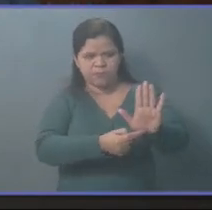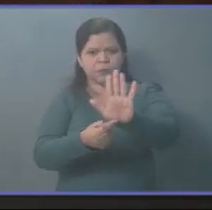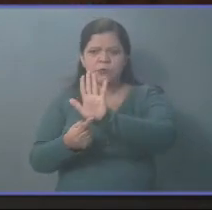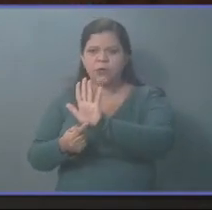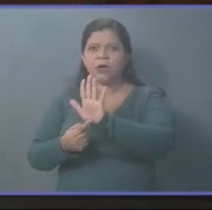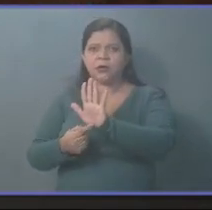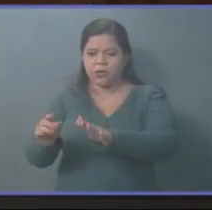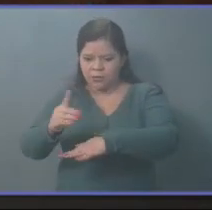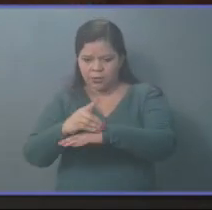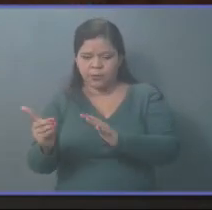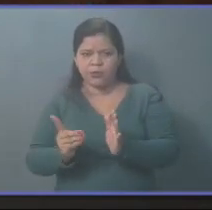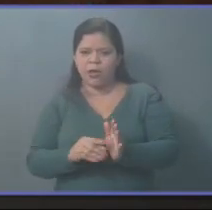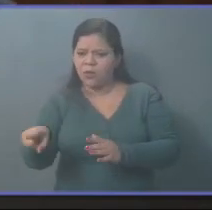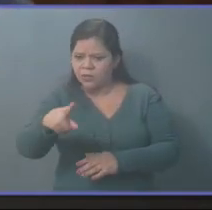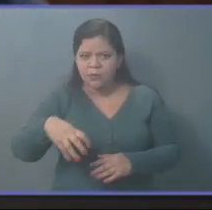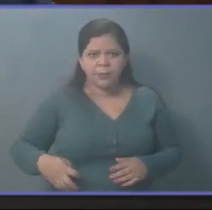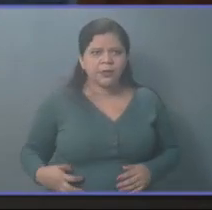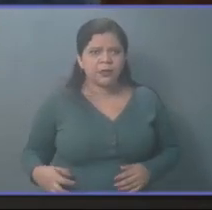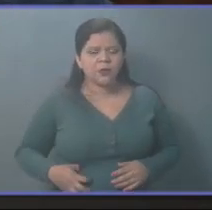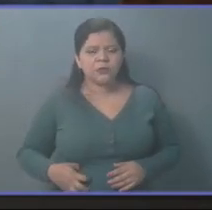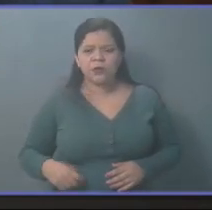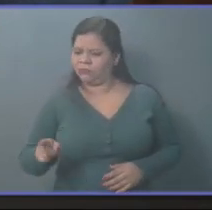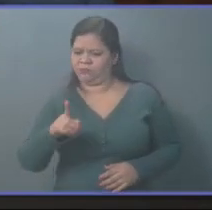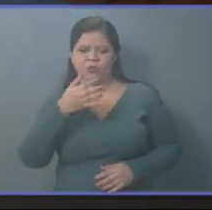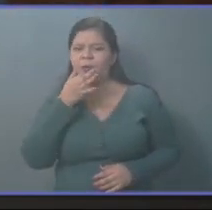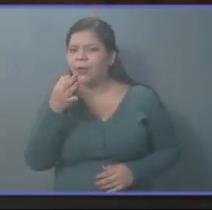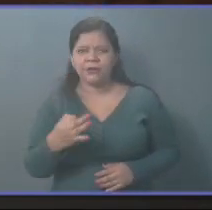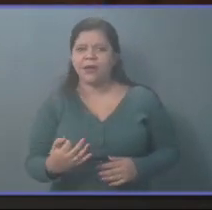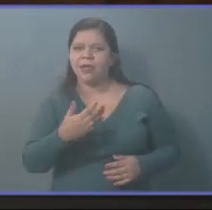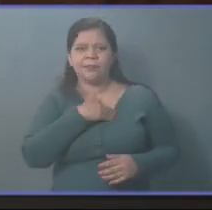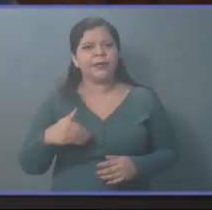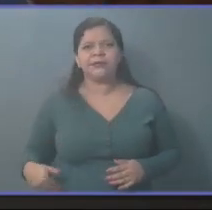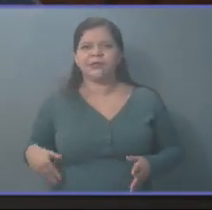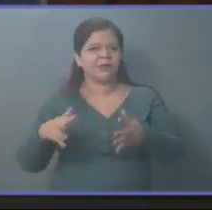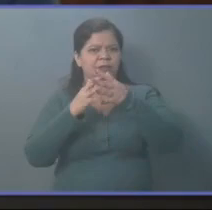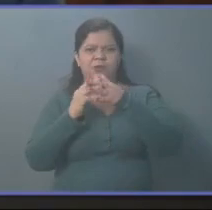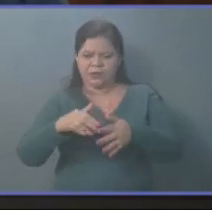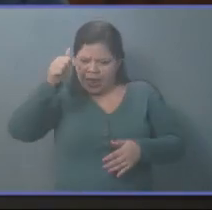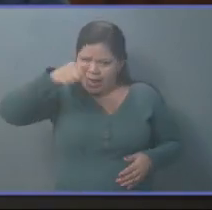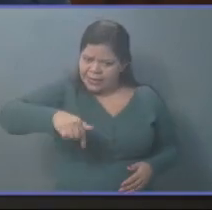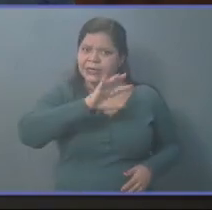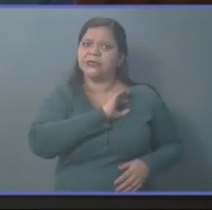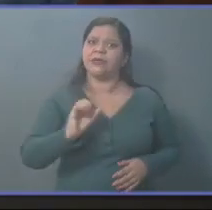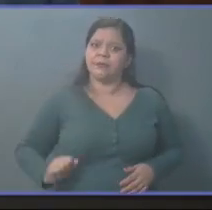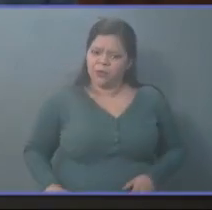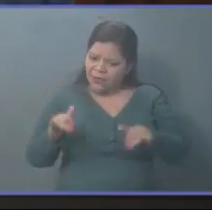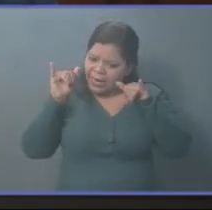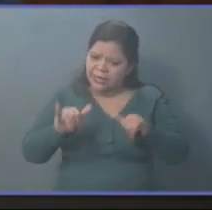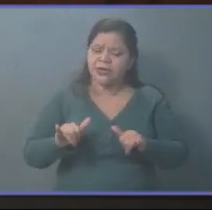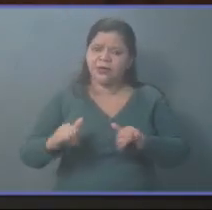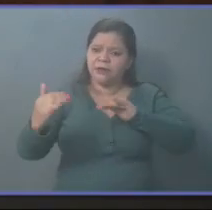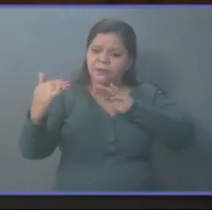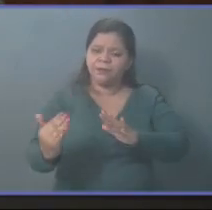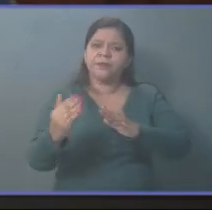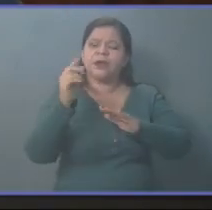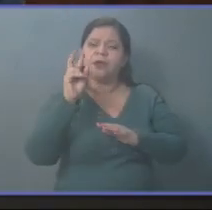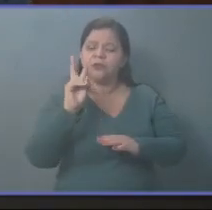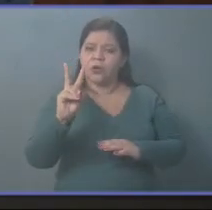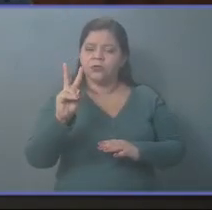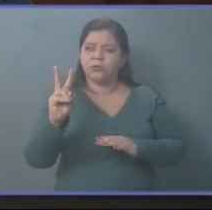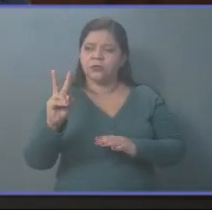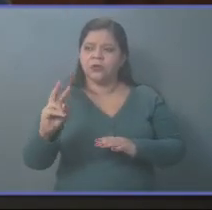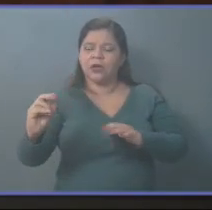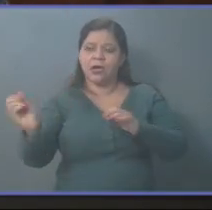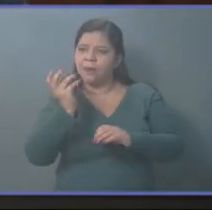a esos diputados mentirosos que no es cierto que el presidente está en Miami está aquí frente a dos pandemias a dos